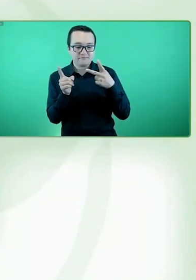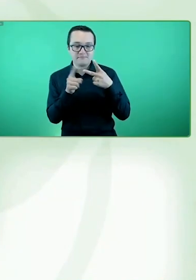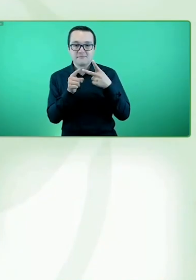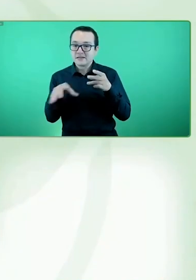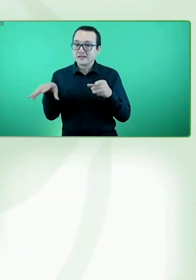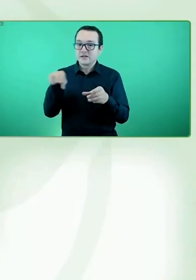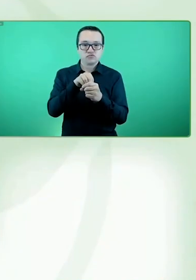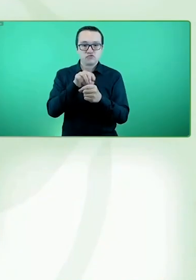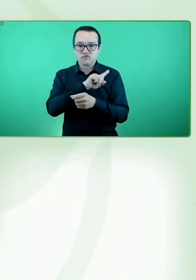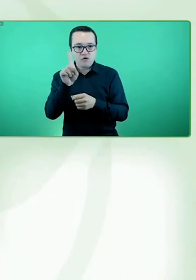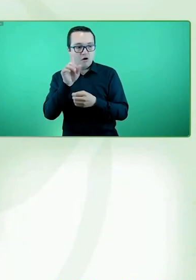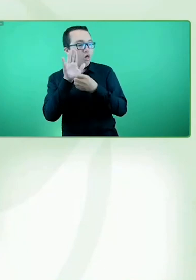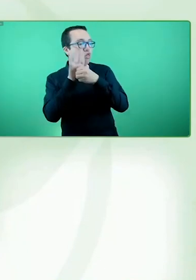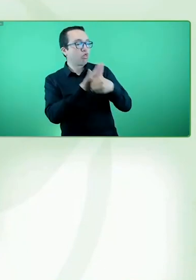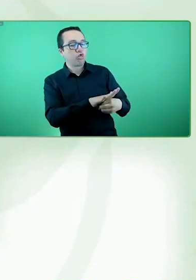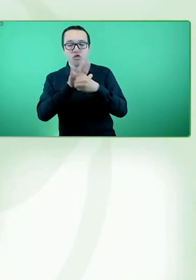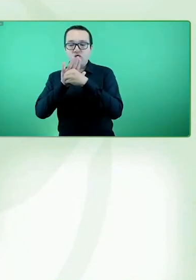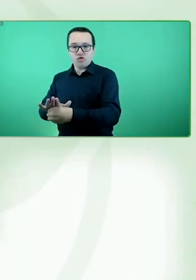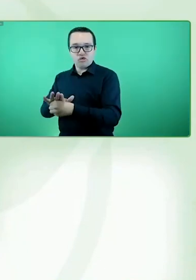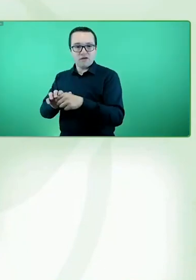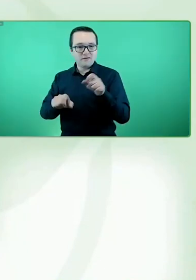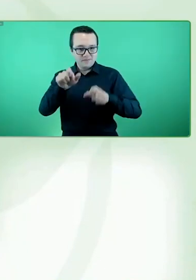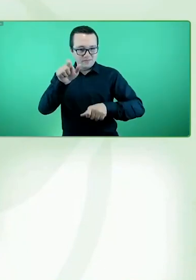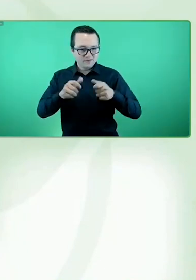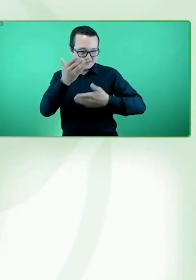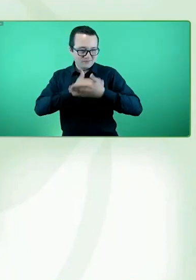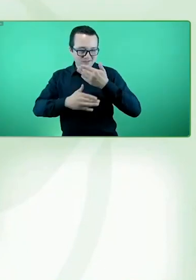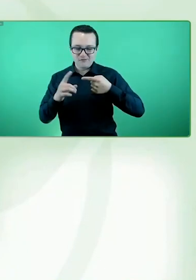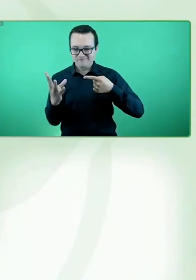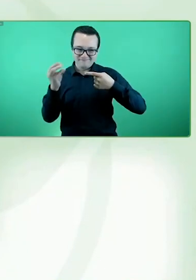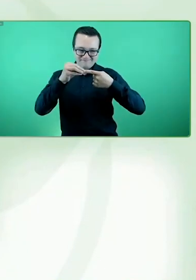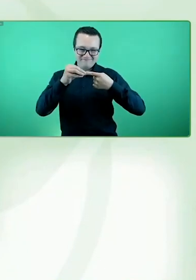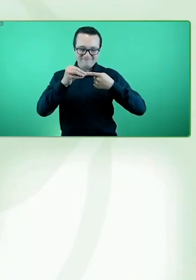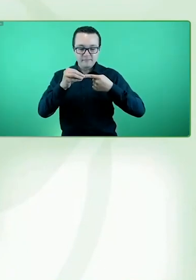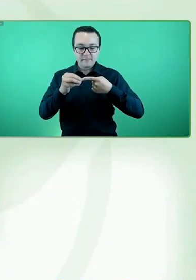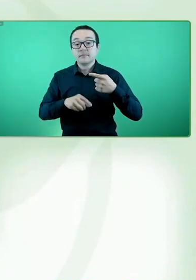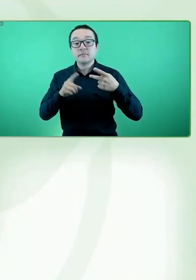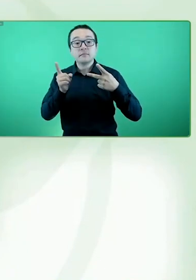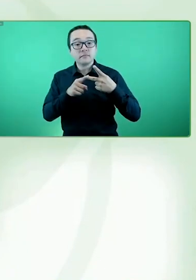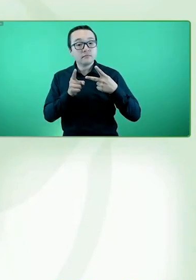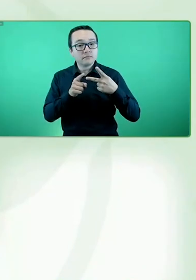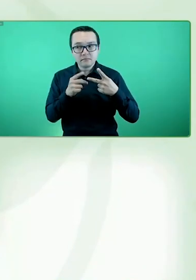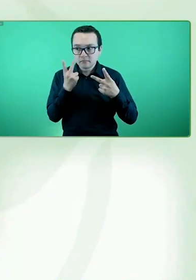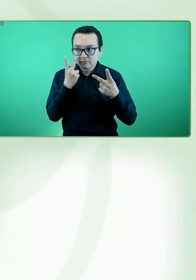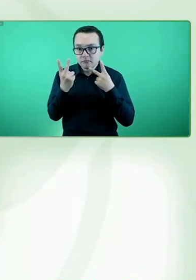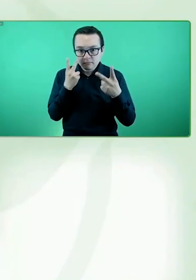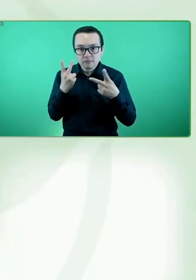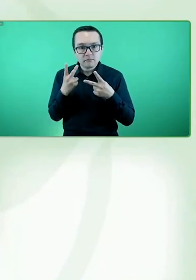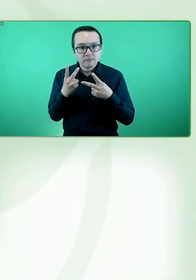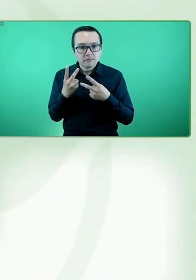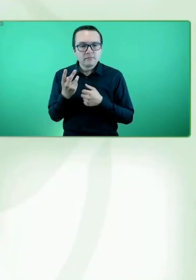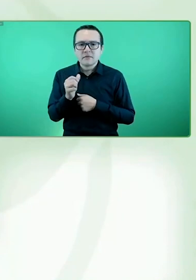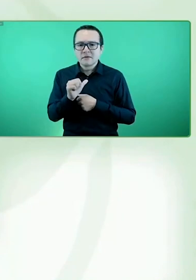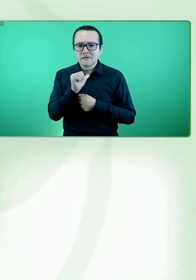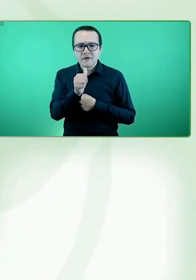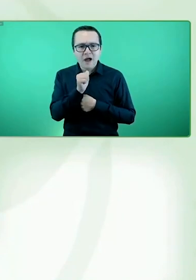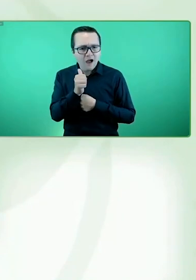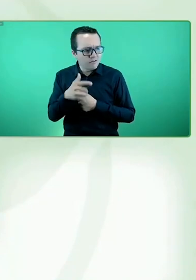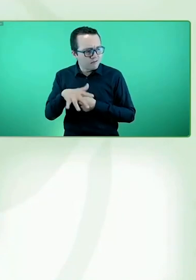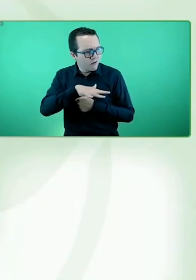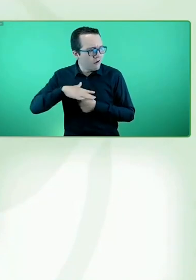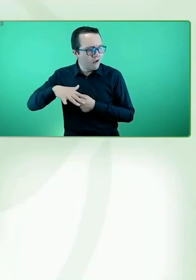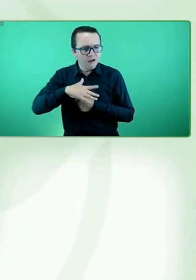personas con discapacidad. Segundo, con la exigencia y las deudas pendientes que aún existen en nuestras sociedades, estados.